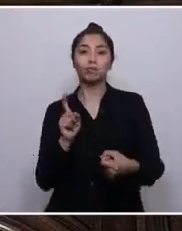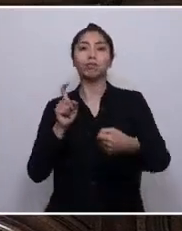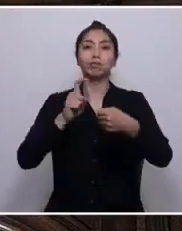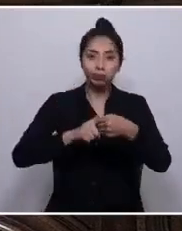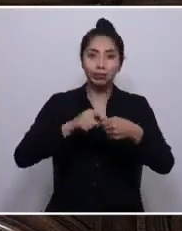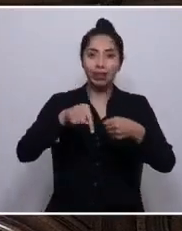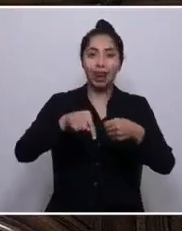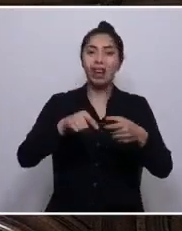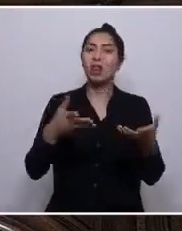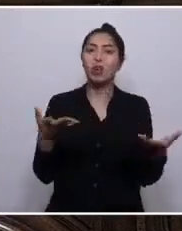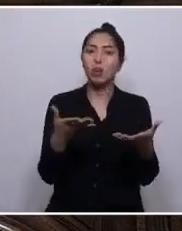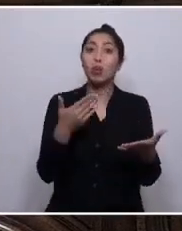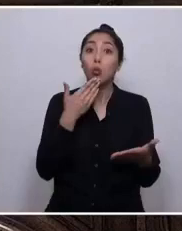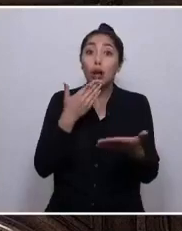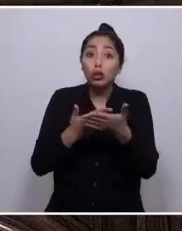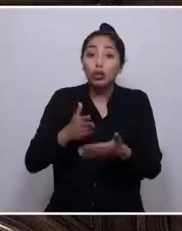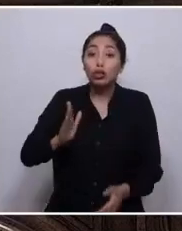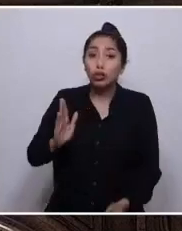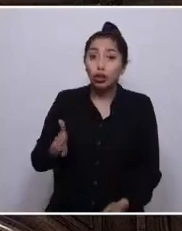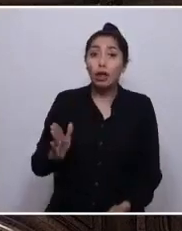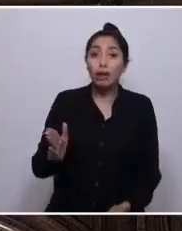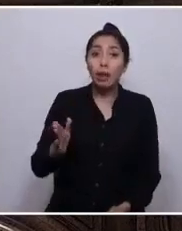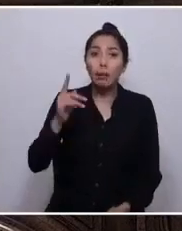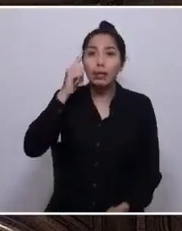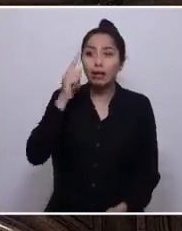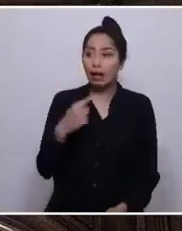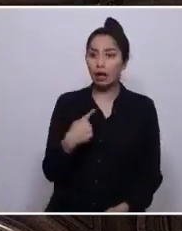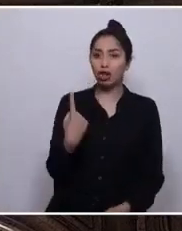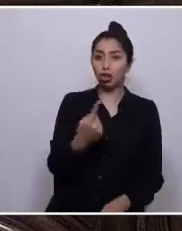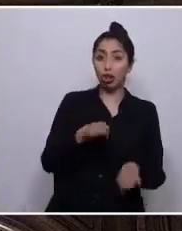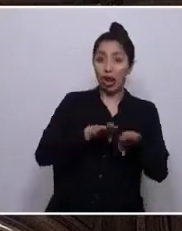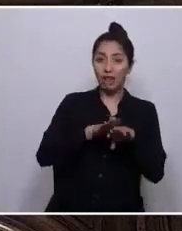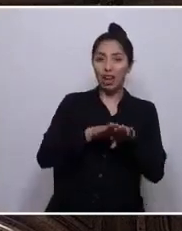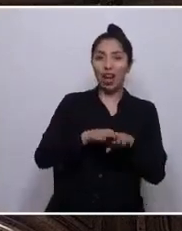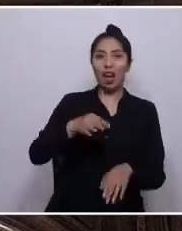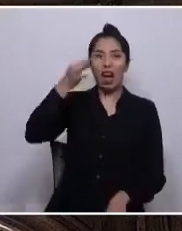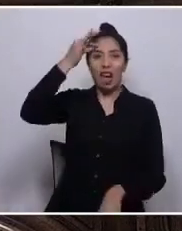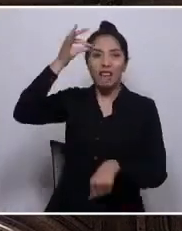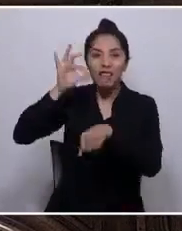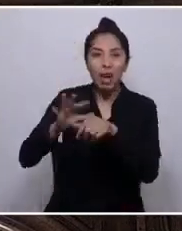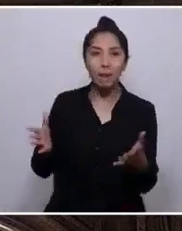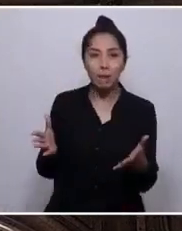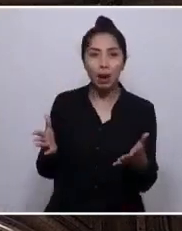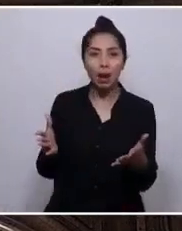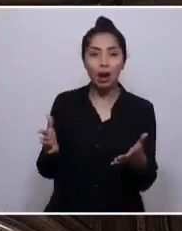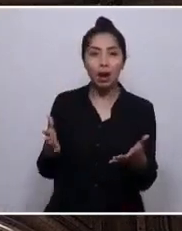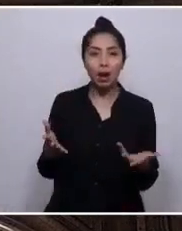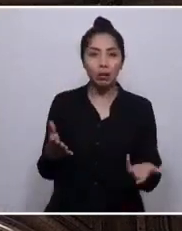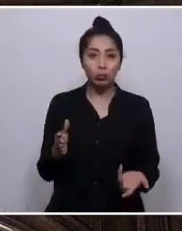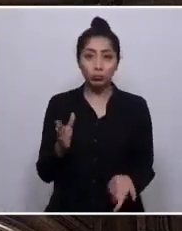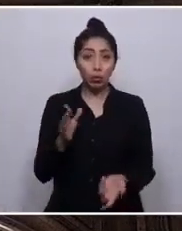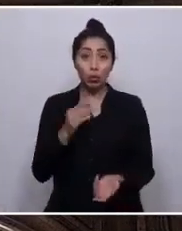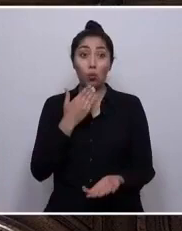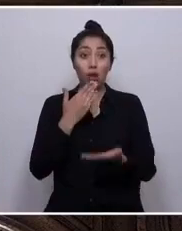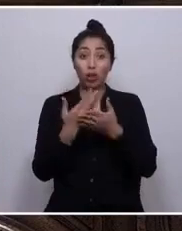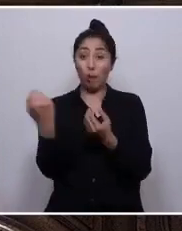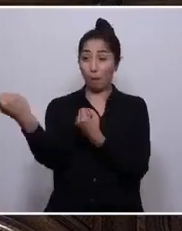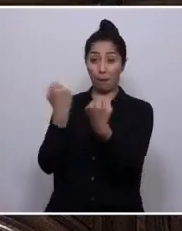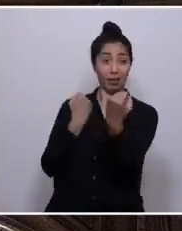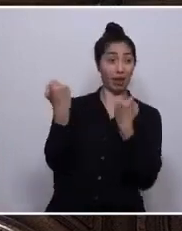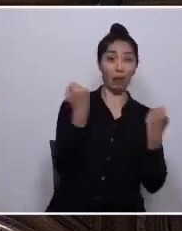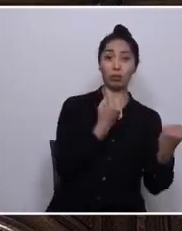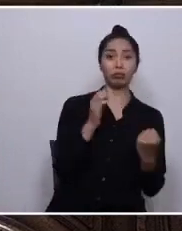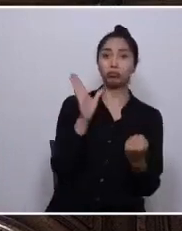él cuando aún éramos signadas como enfermas, cuando nuestros crímenes no aparecían sino en la prensa roja